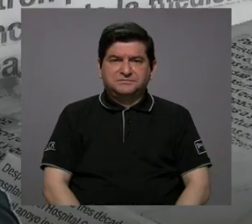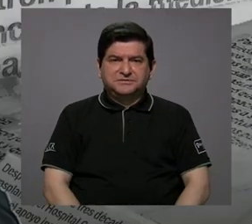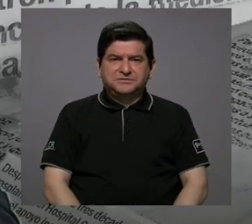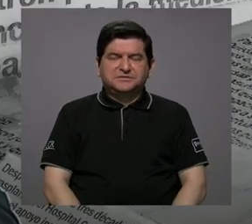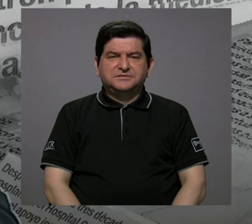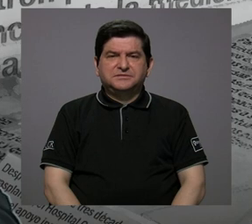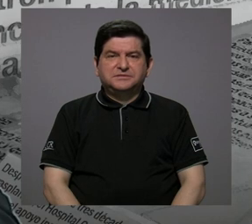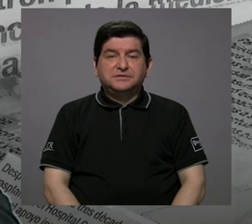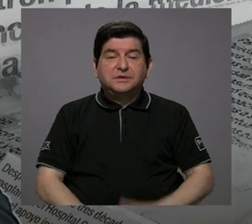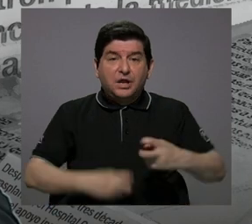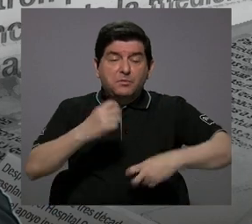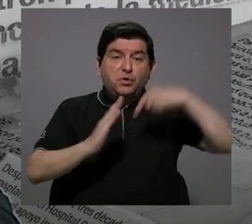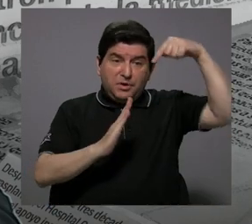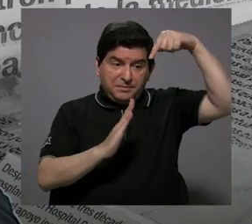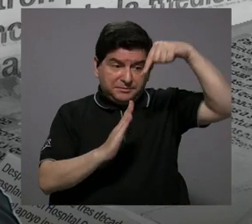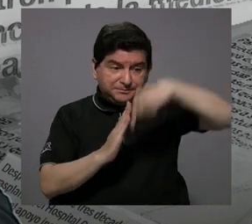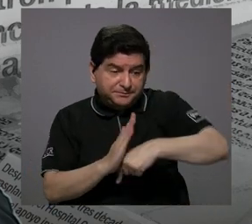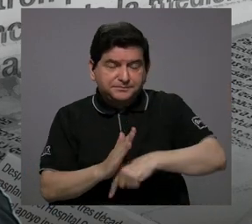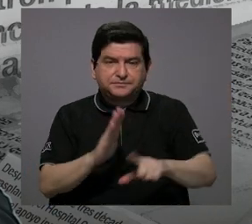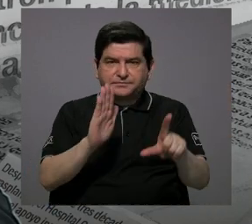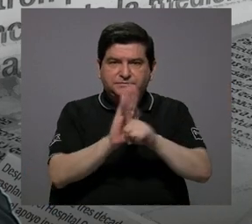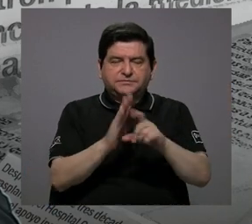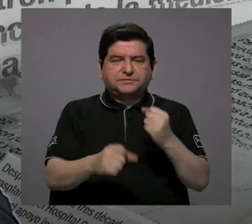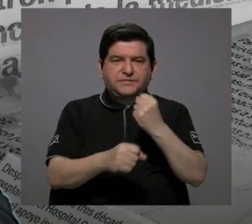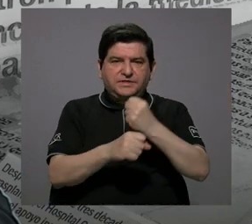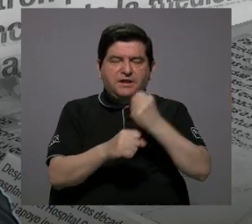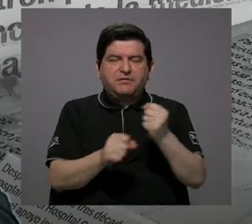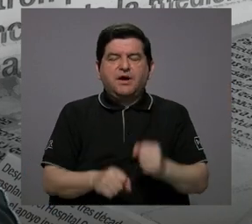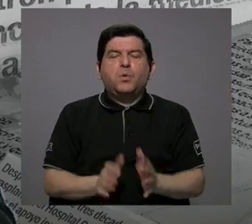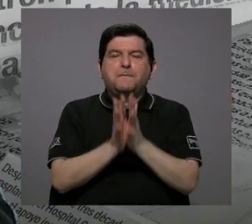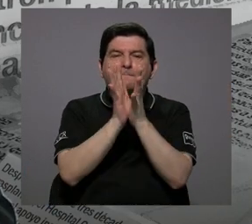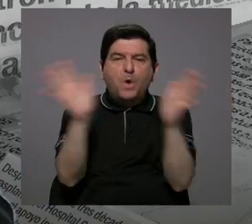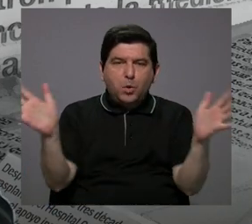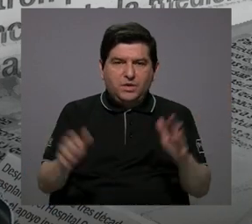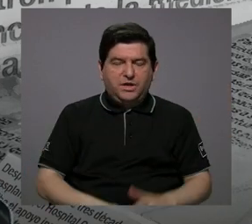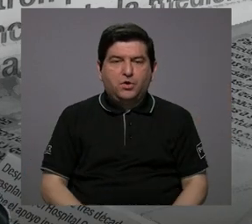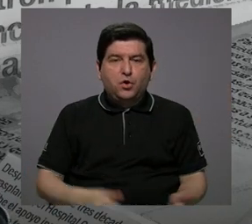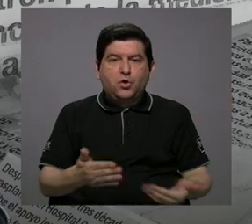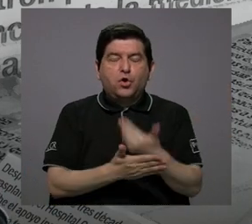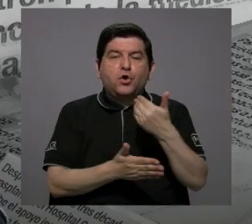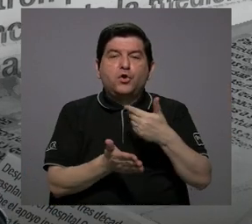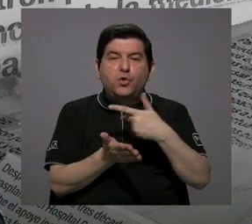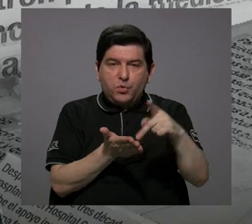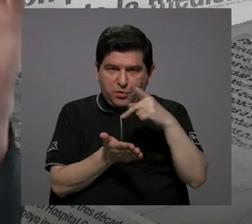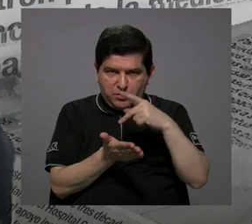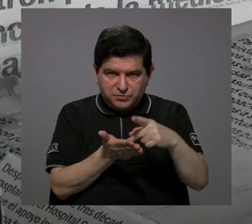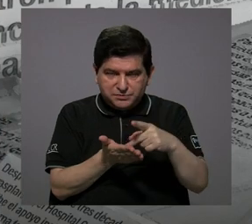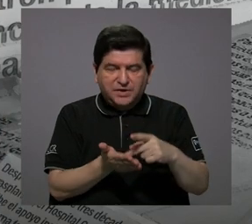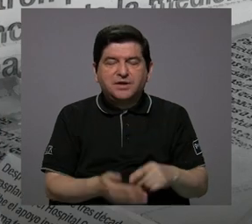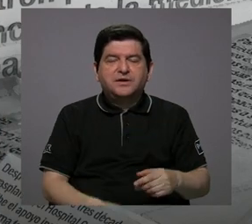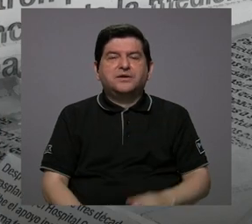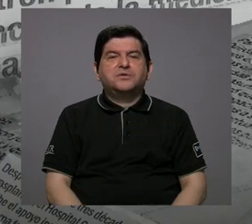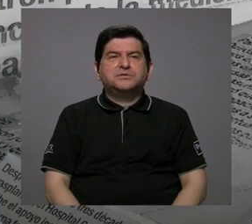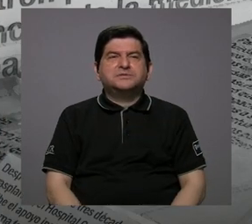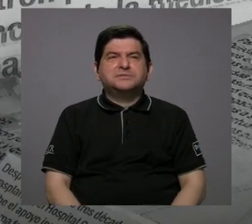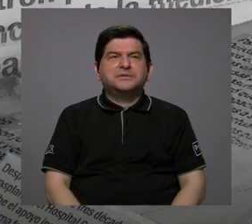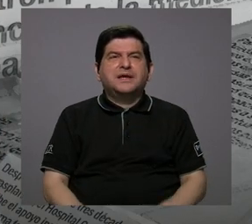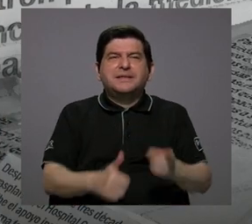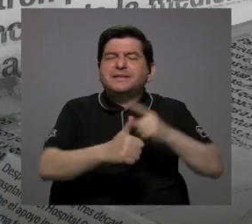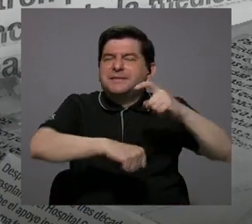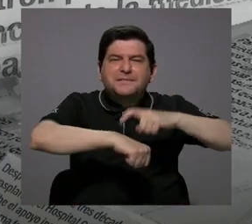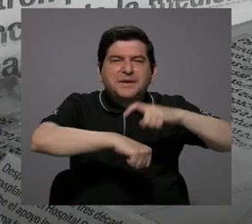todavía se agudiza más con la ley de empleo público, porque los nuevos salarios momentáneamente